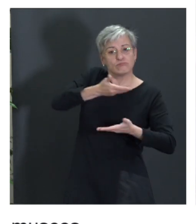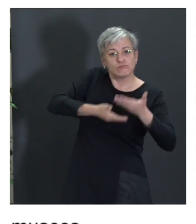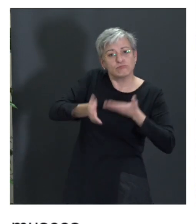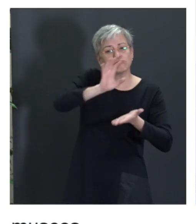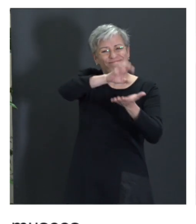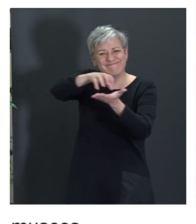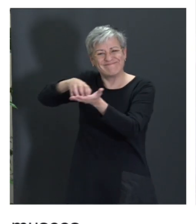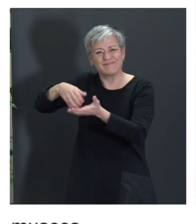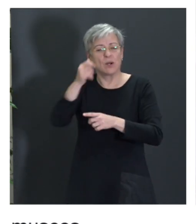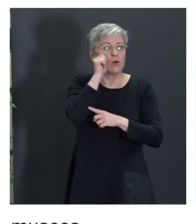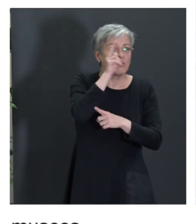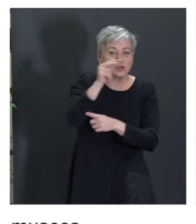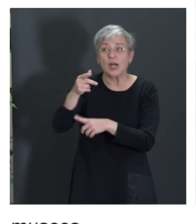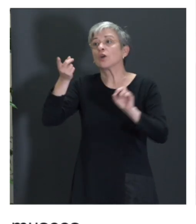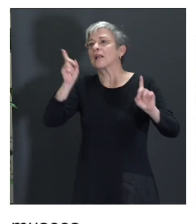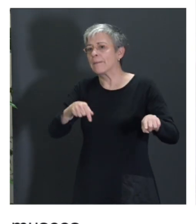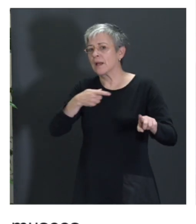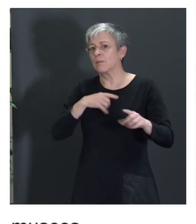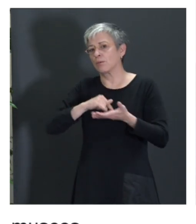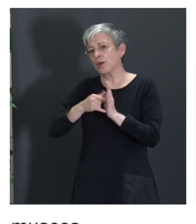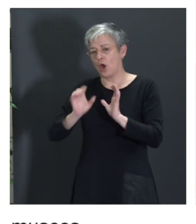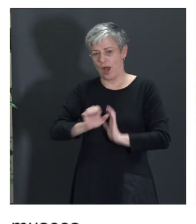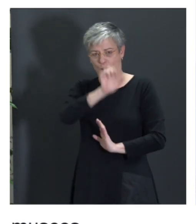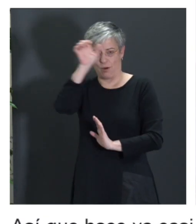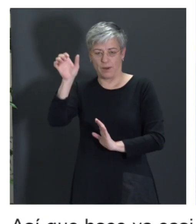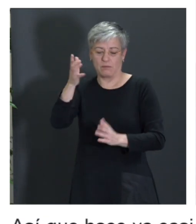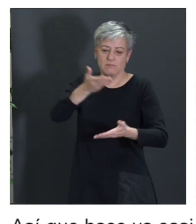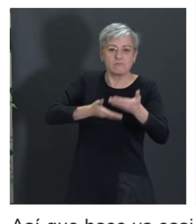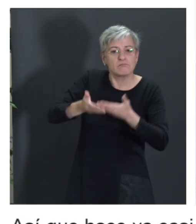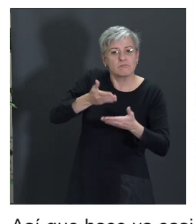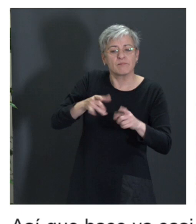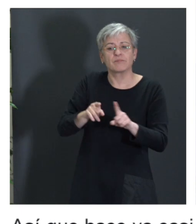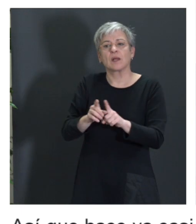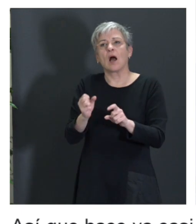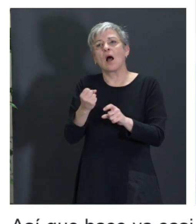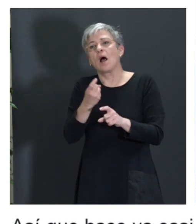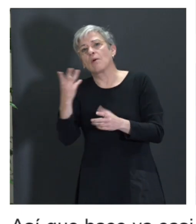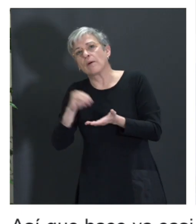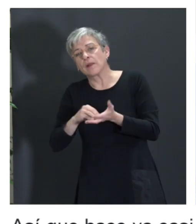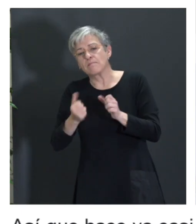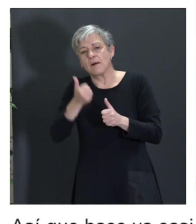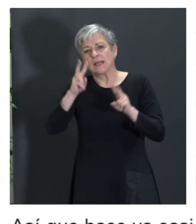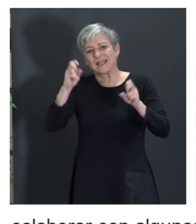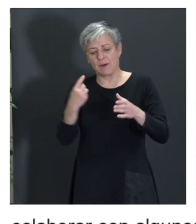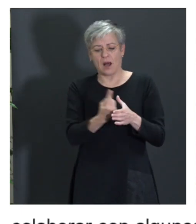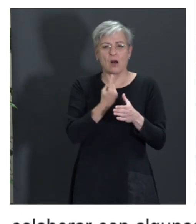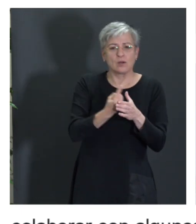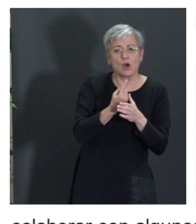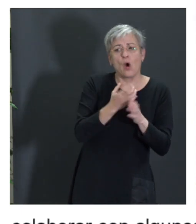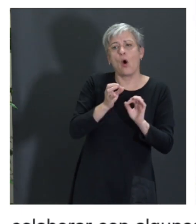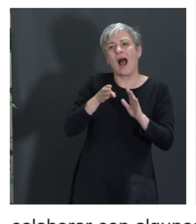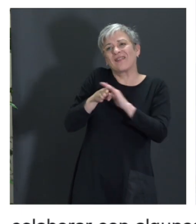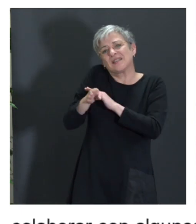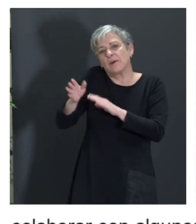participado en proyectos europeos también. Y, pues, unas veces más centrados en el autismo, otras veces en accesibilidad para todos.